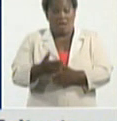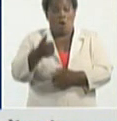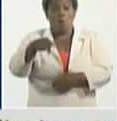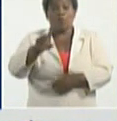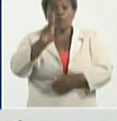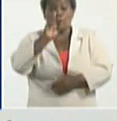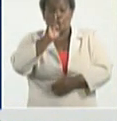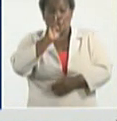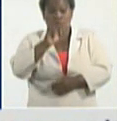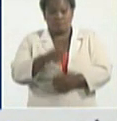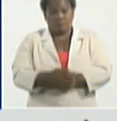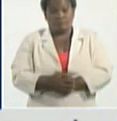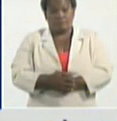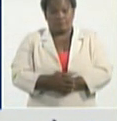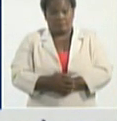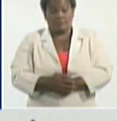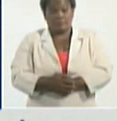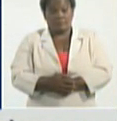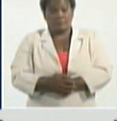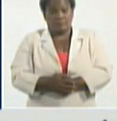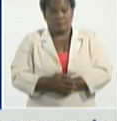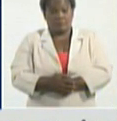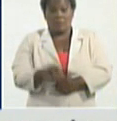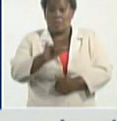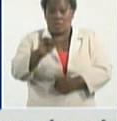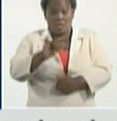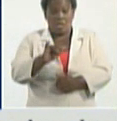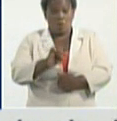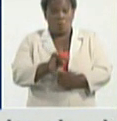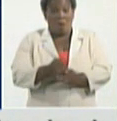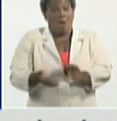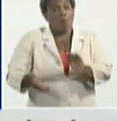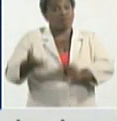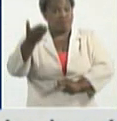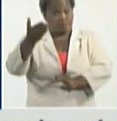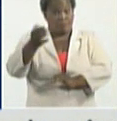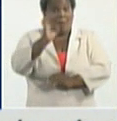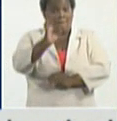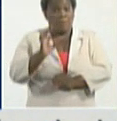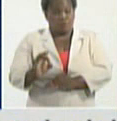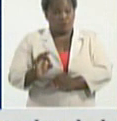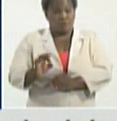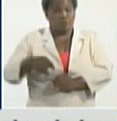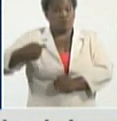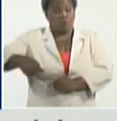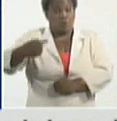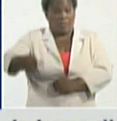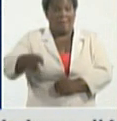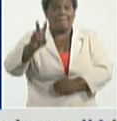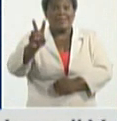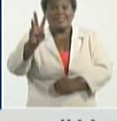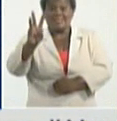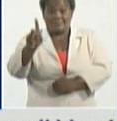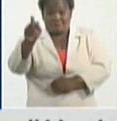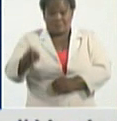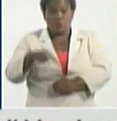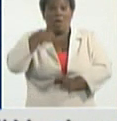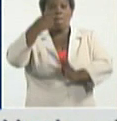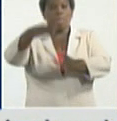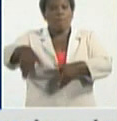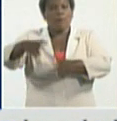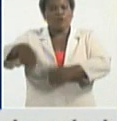que también incrementan el promedio diario a 23 fallecidos diariamente.